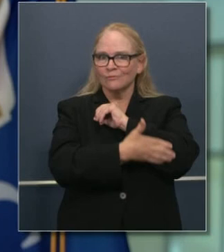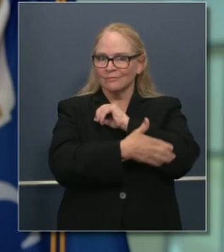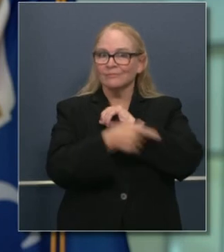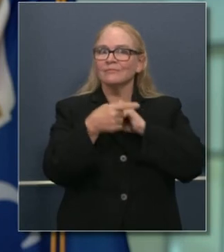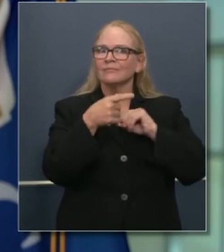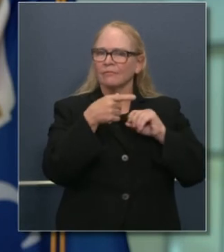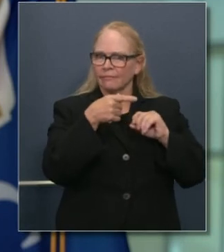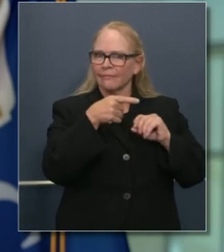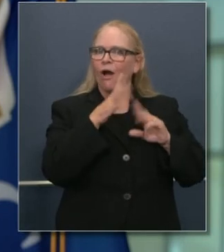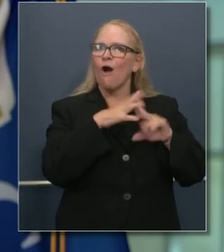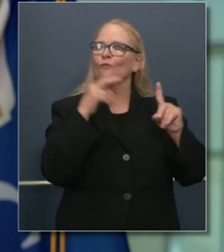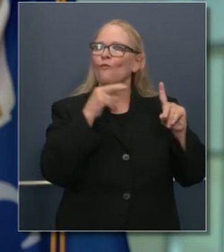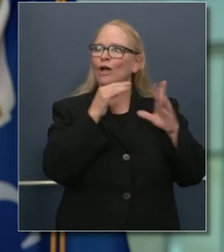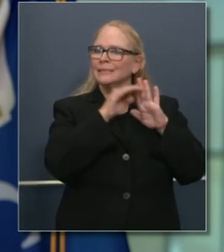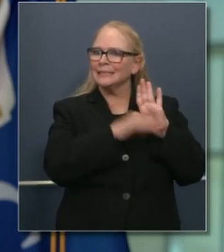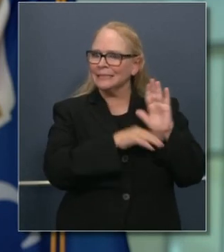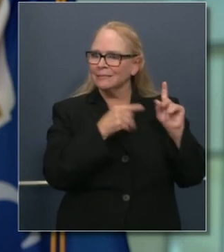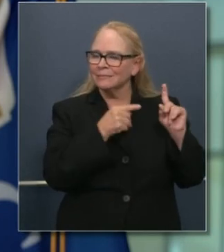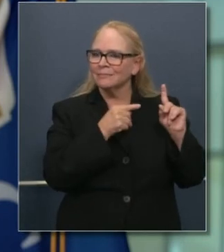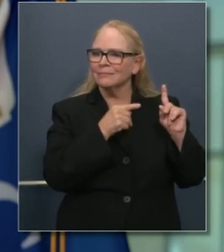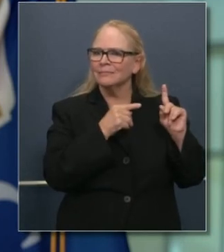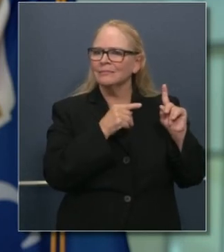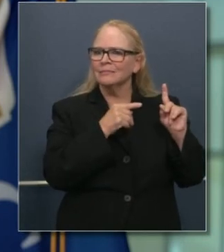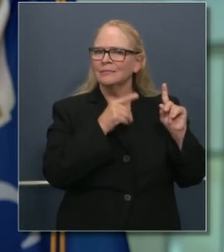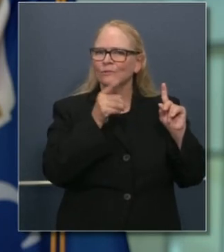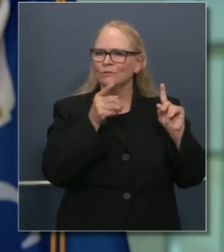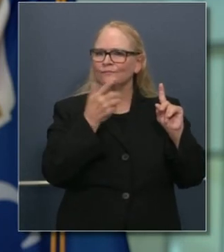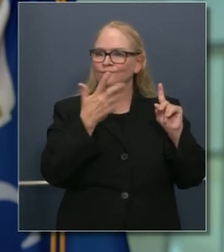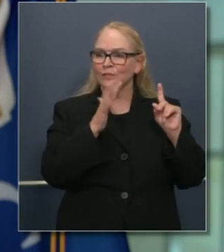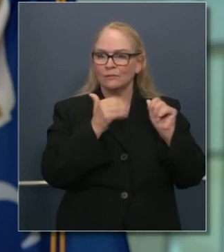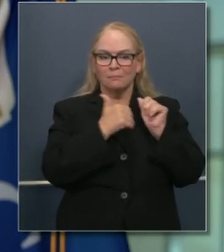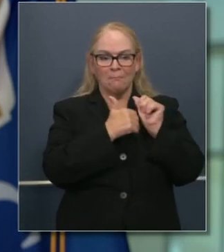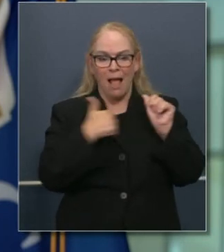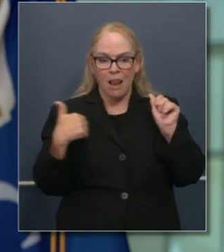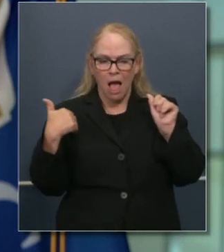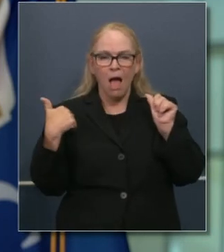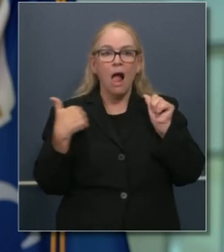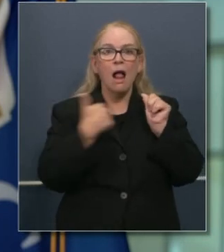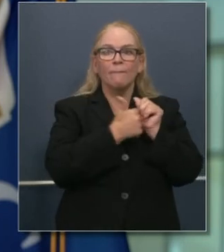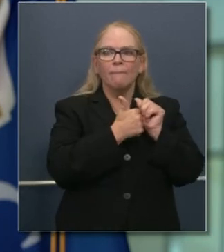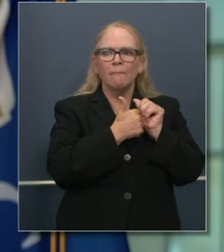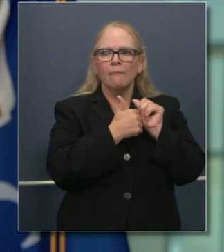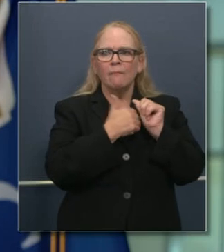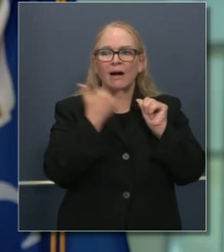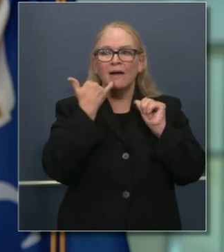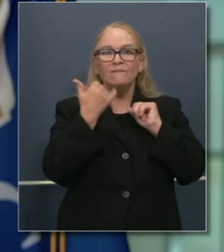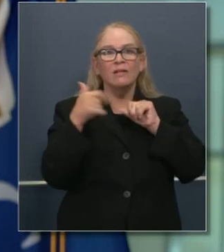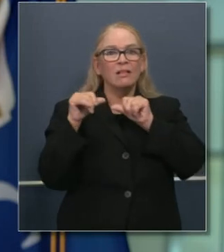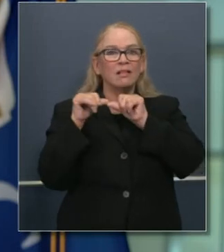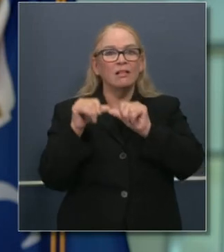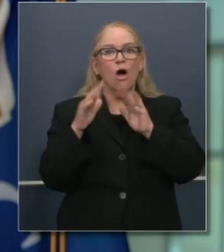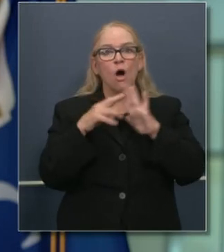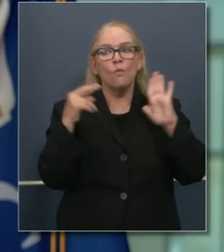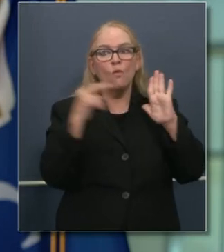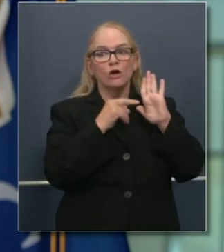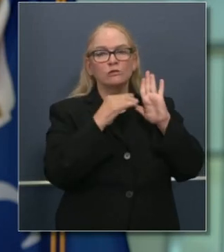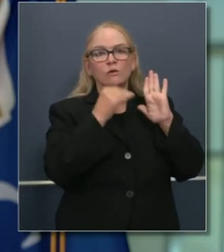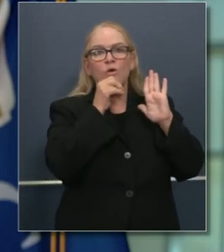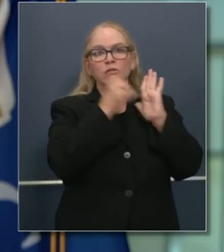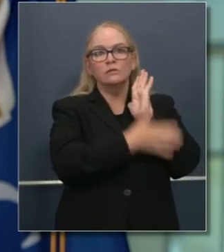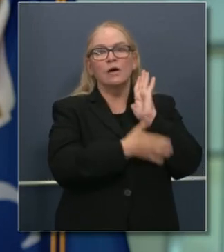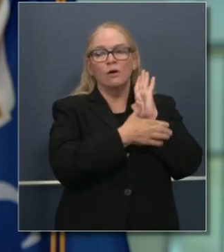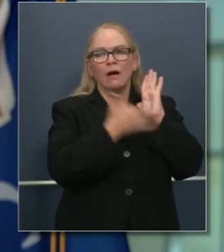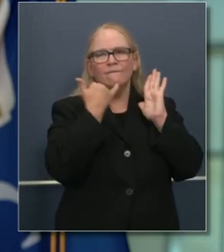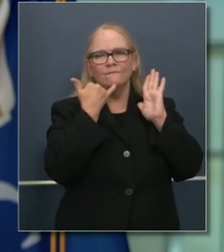condado de Orange hay toda una serie de problemas, o sea, con esta saturación de casos. Hay